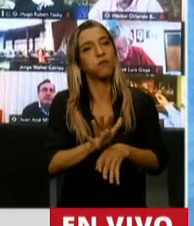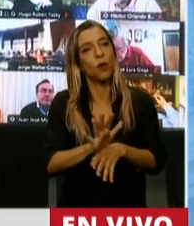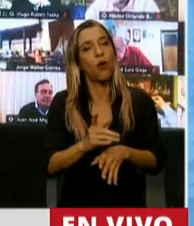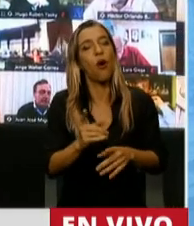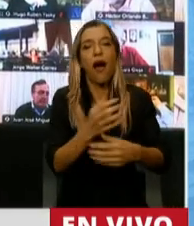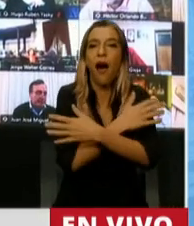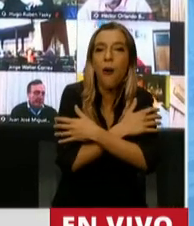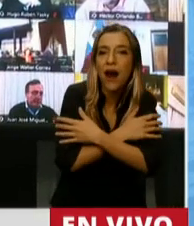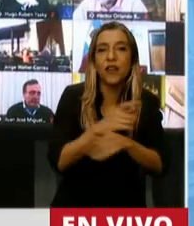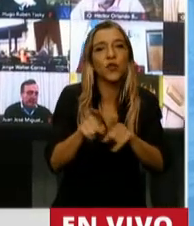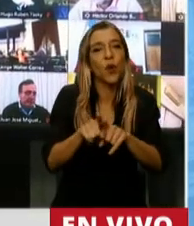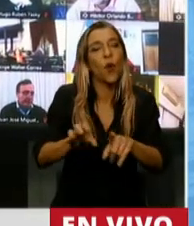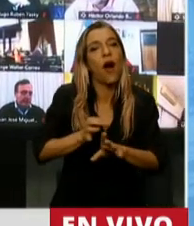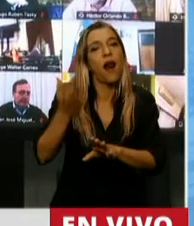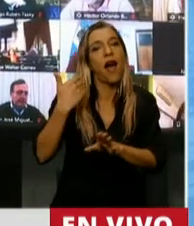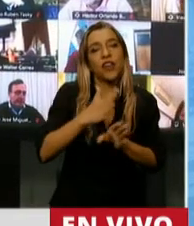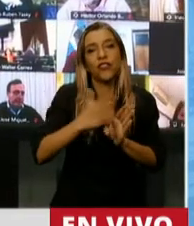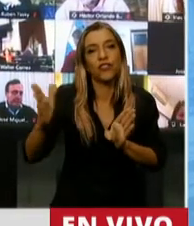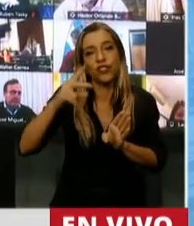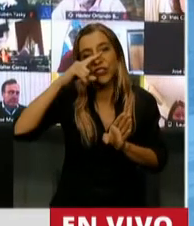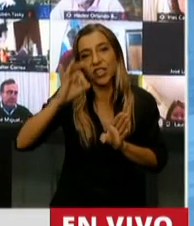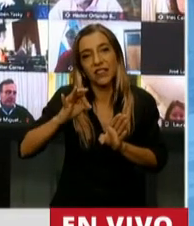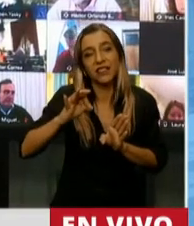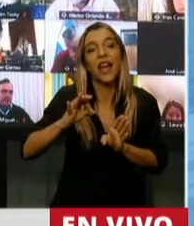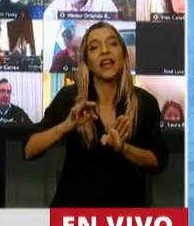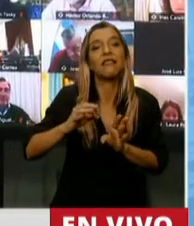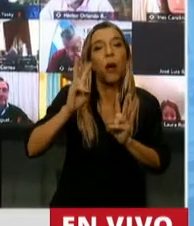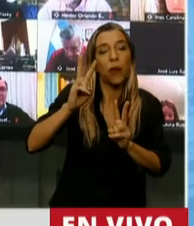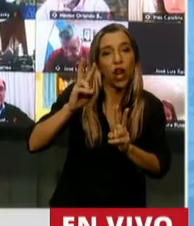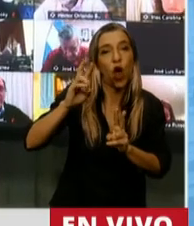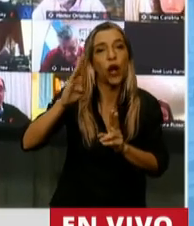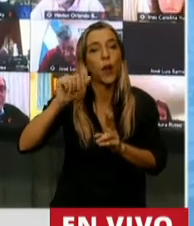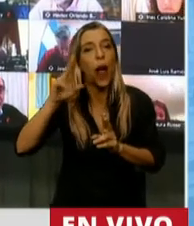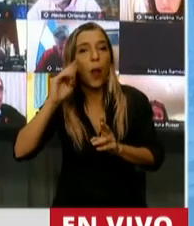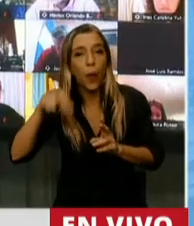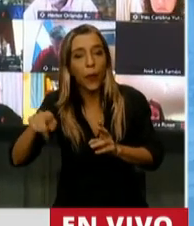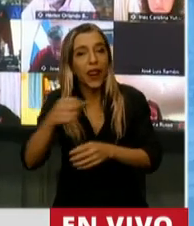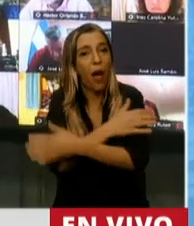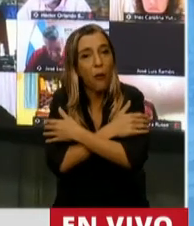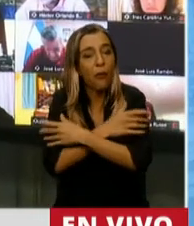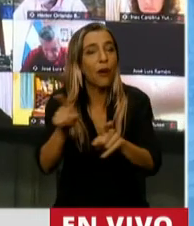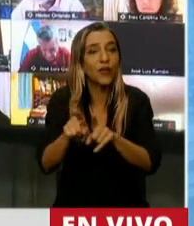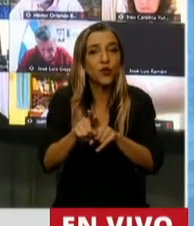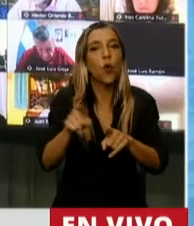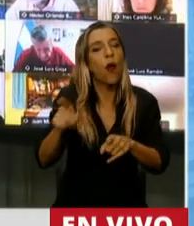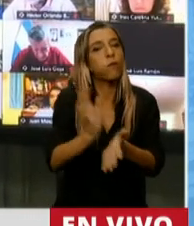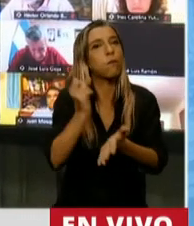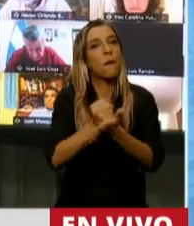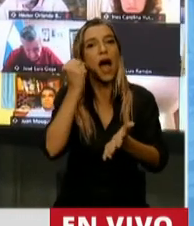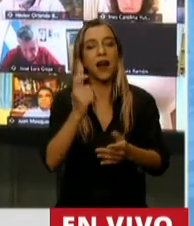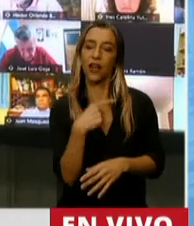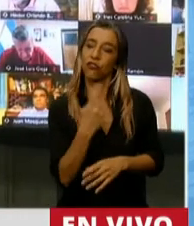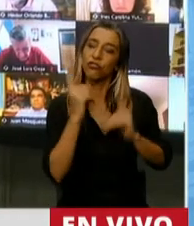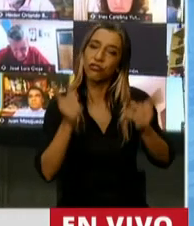dieron en la década del 70 Perón y Balvin y en ese abrazo fundieron y definieron y dejaron al costado